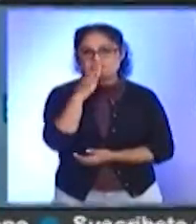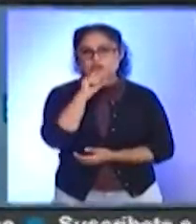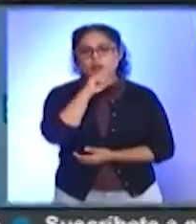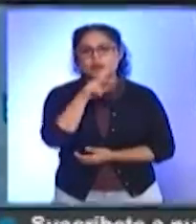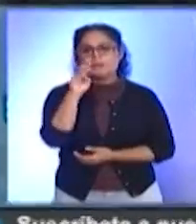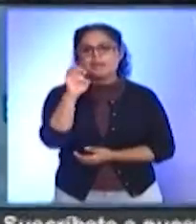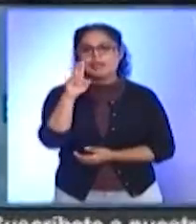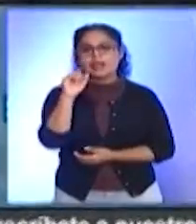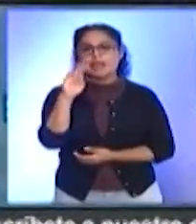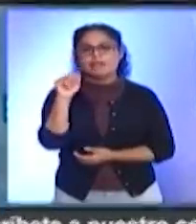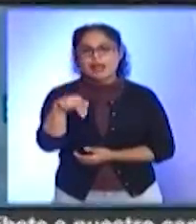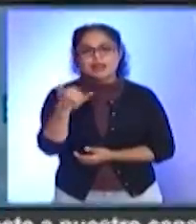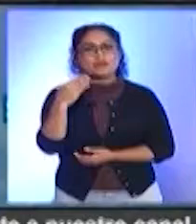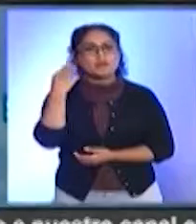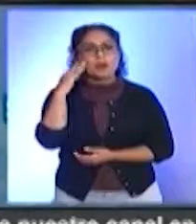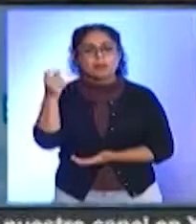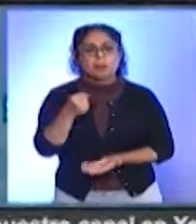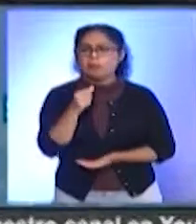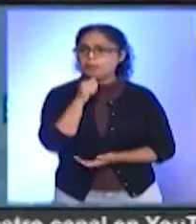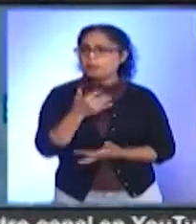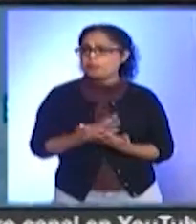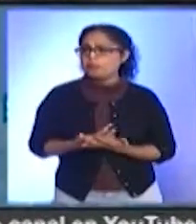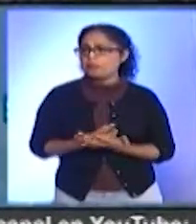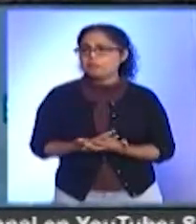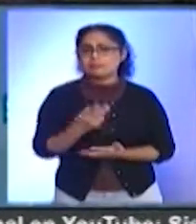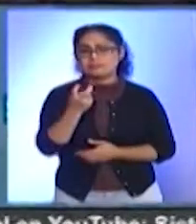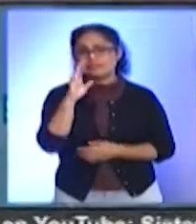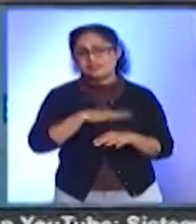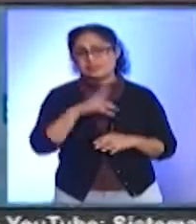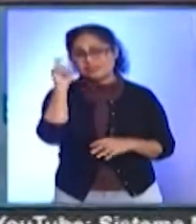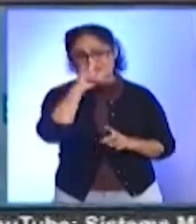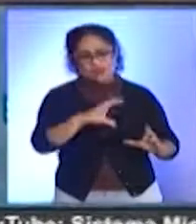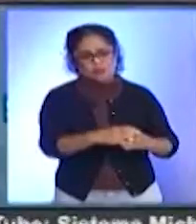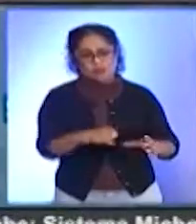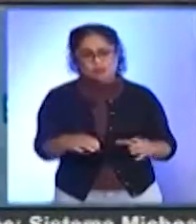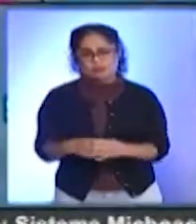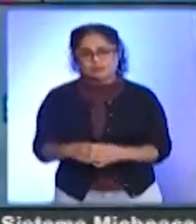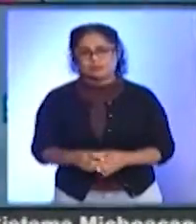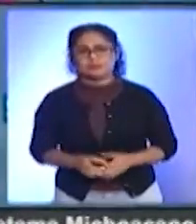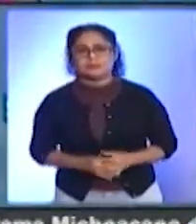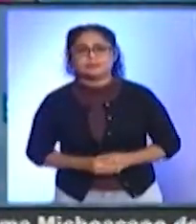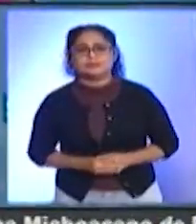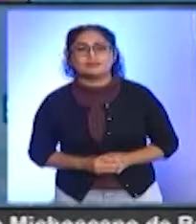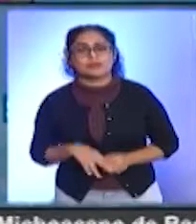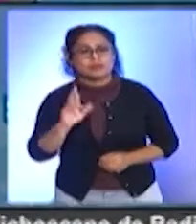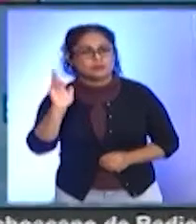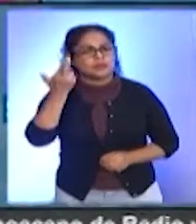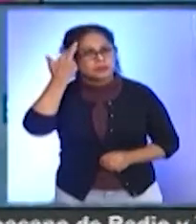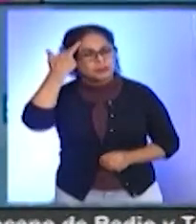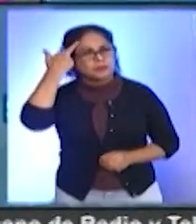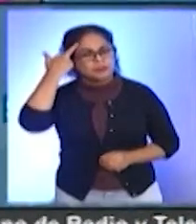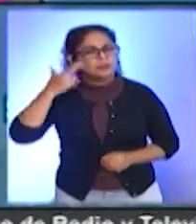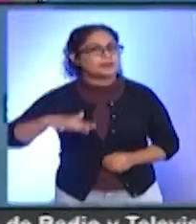Peribán y Morelia hace varios años, lo que complica más la atención a las comunidades afectadas. Recordemos que en algunas